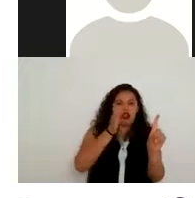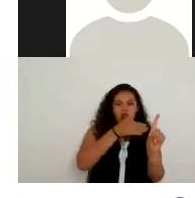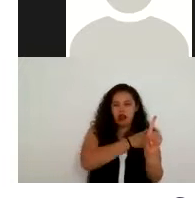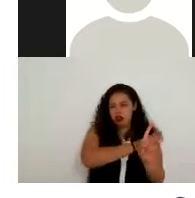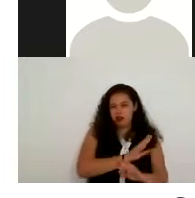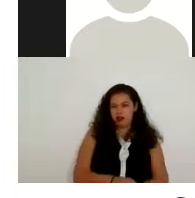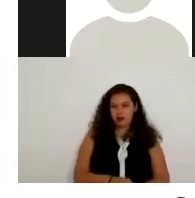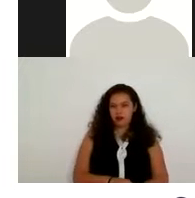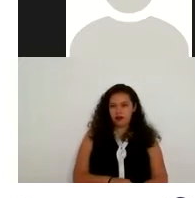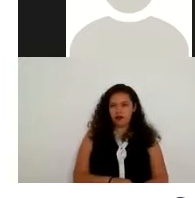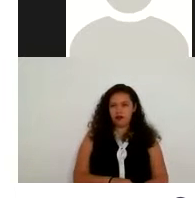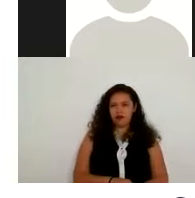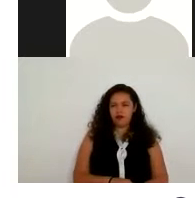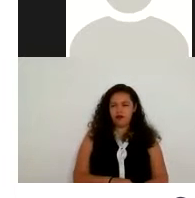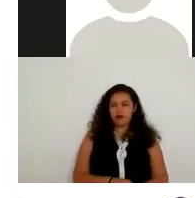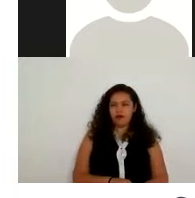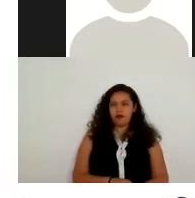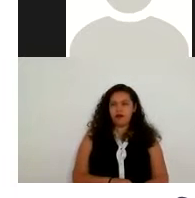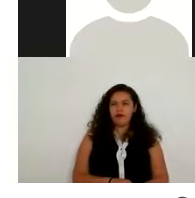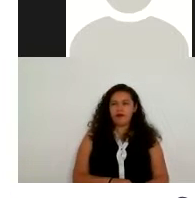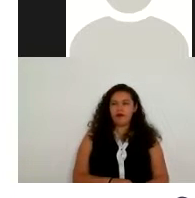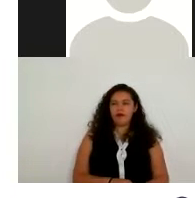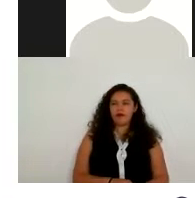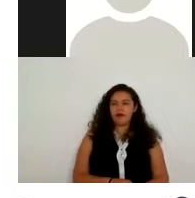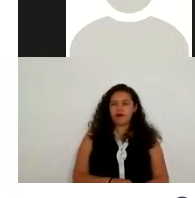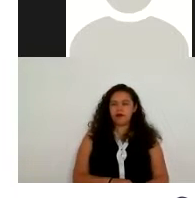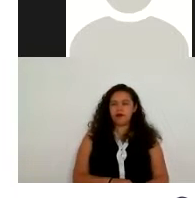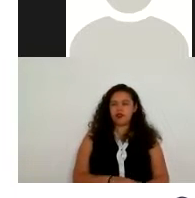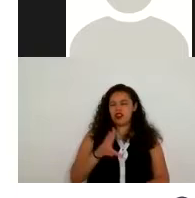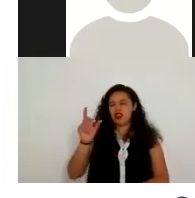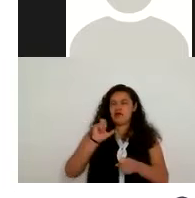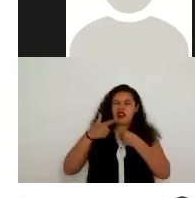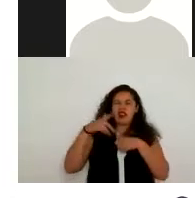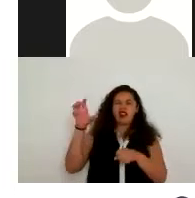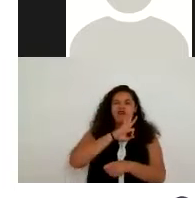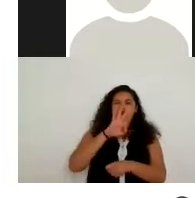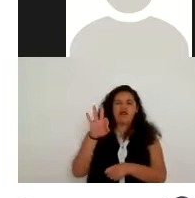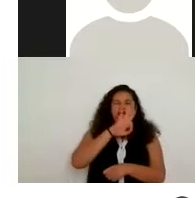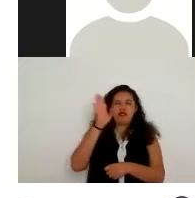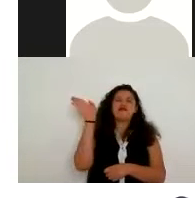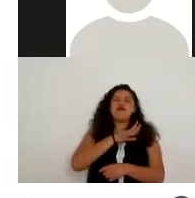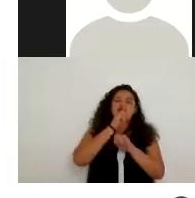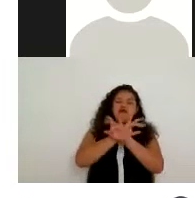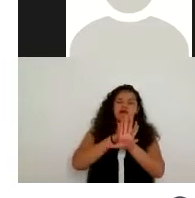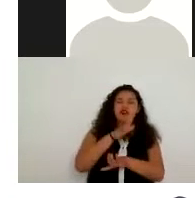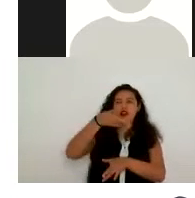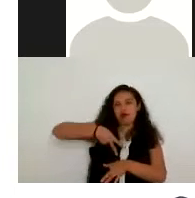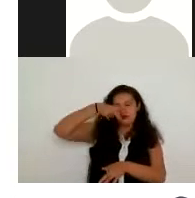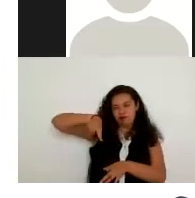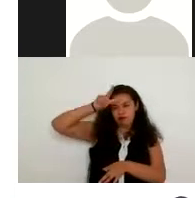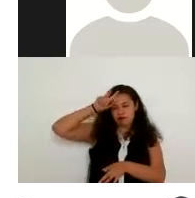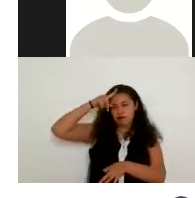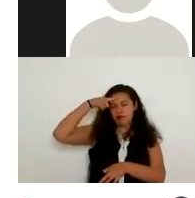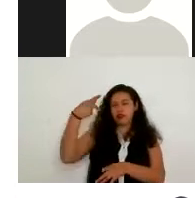que no exista dolo mala fe o negligencia en la información que se vulnere esa expectativa que tiene la